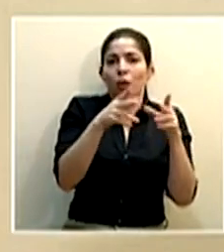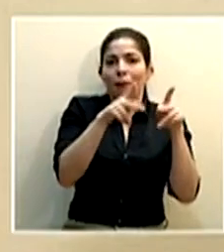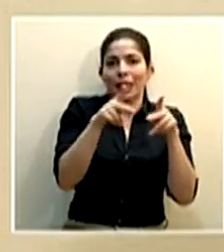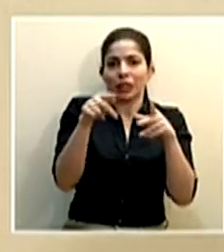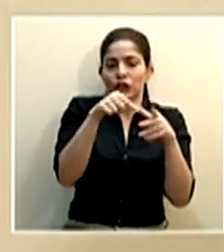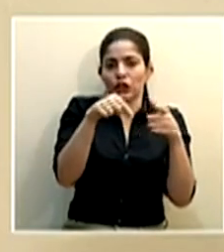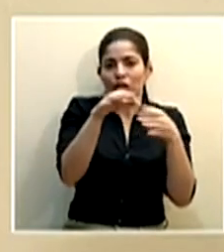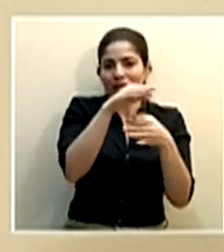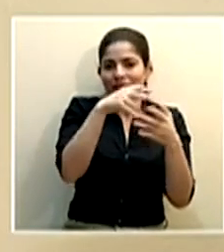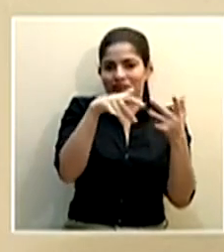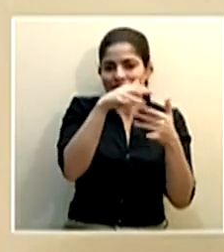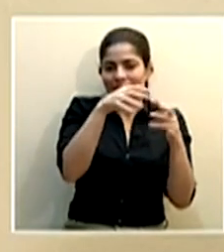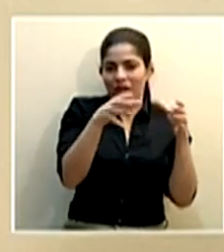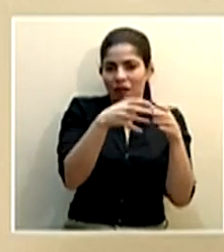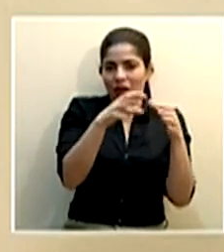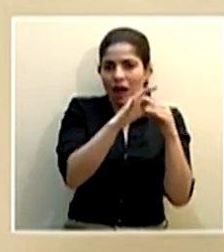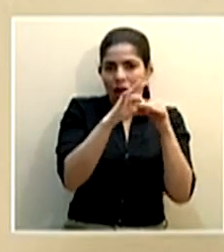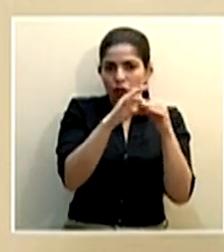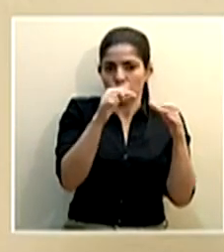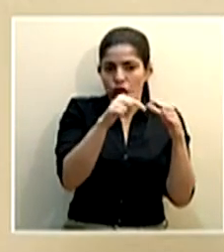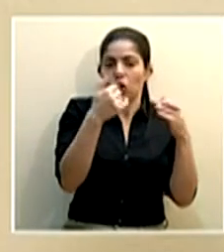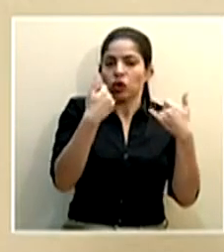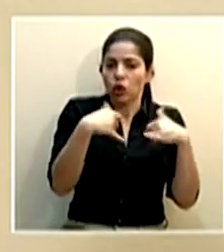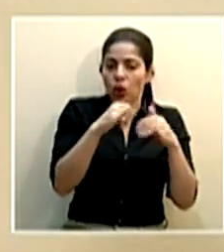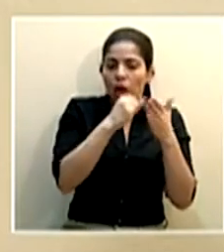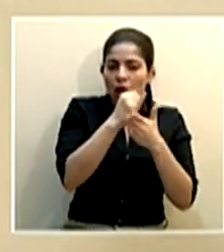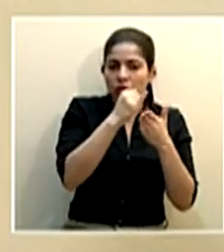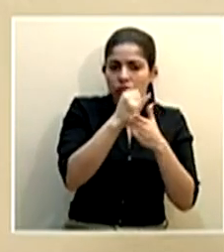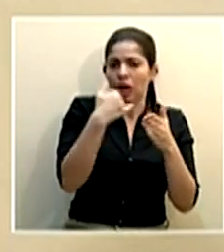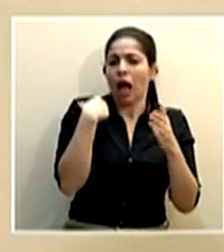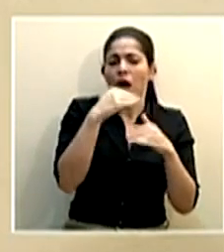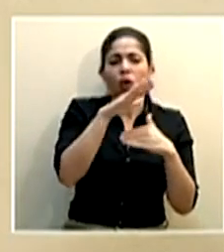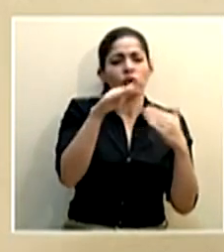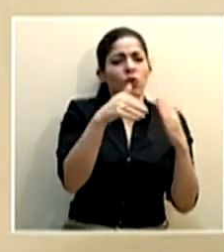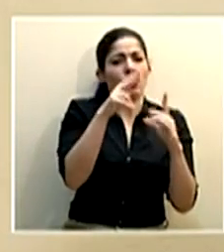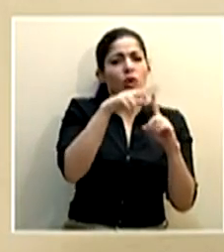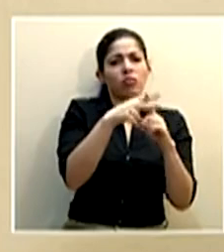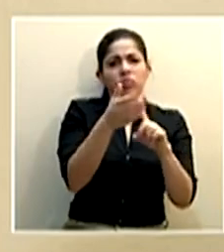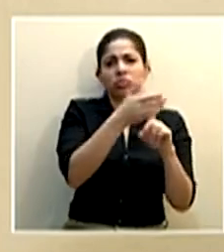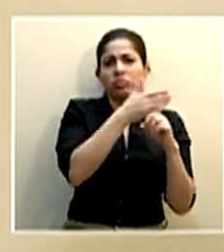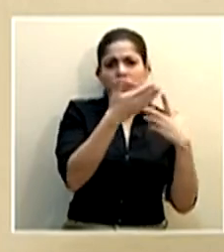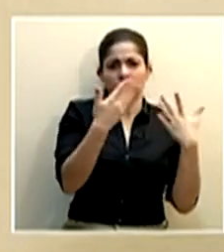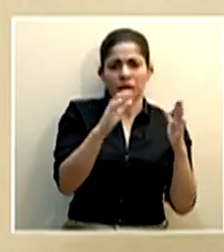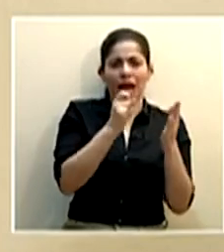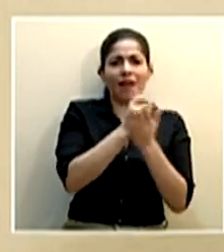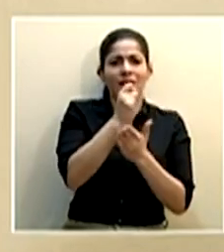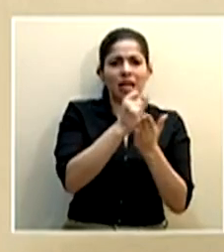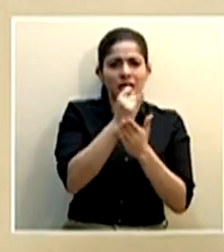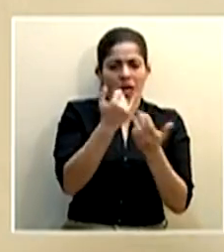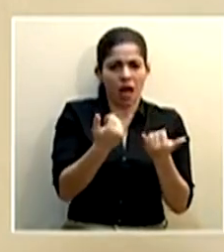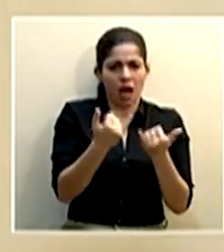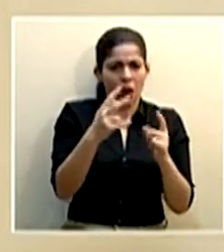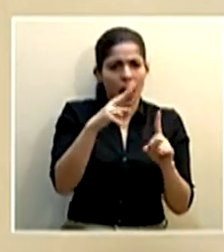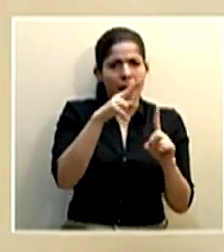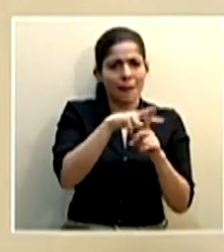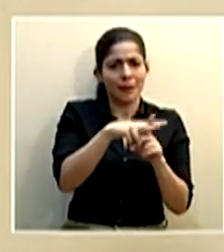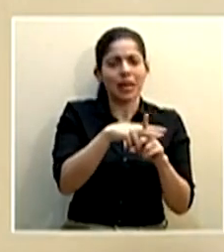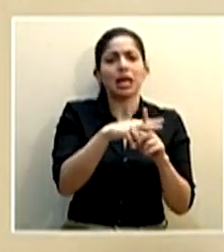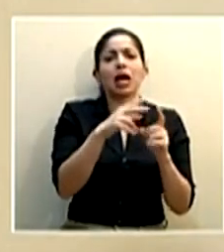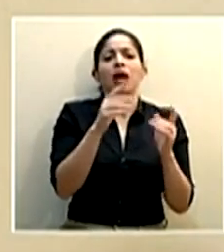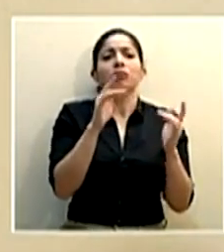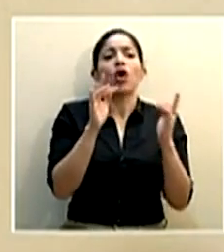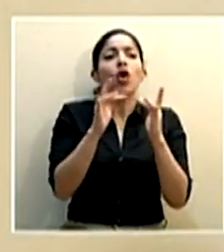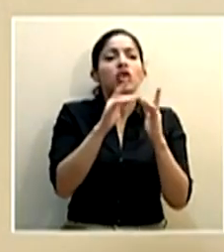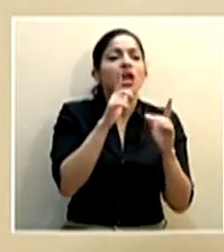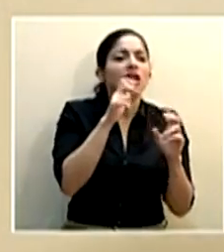que tienen relación entre ellos y ya está en este momento con todas las condiciones de aislamiento e investigación de casos y contactos cercanos para